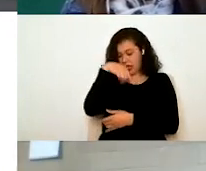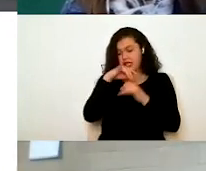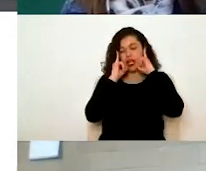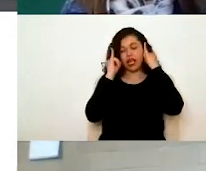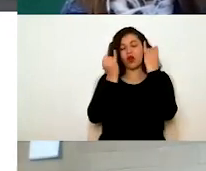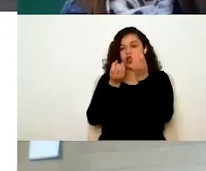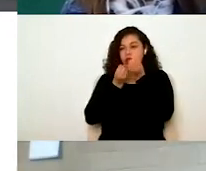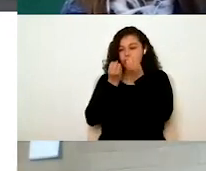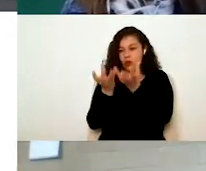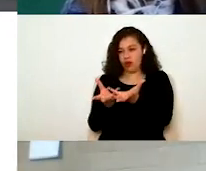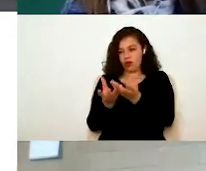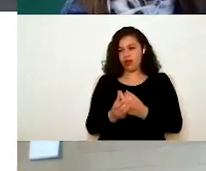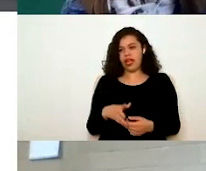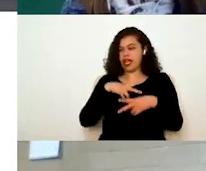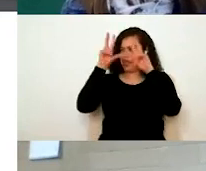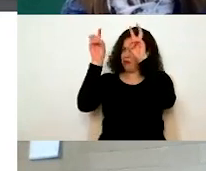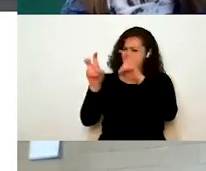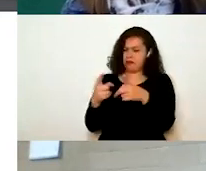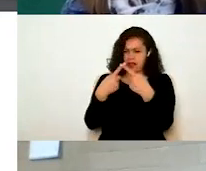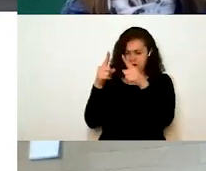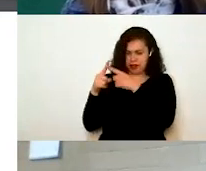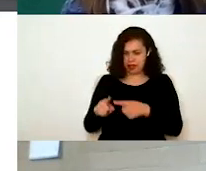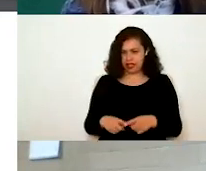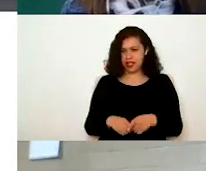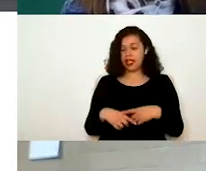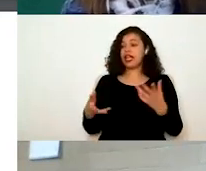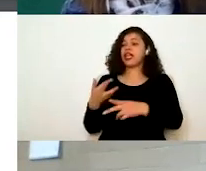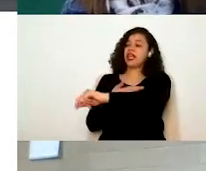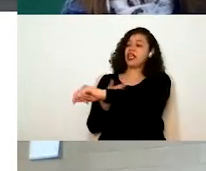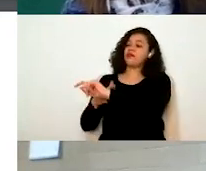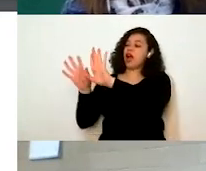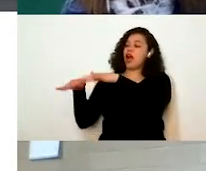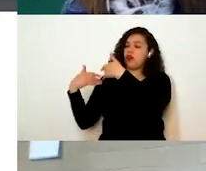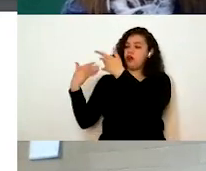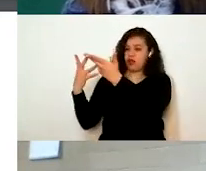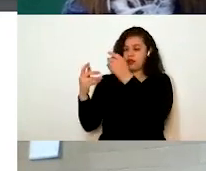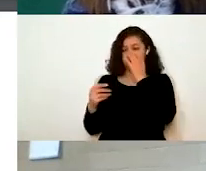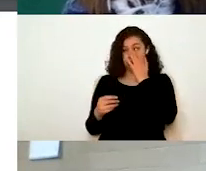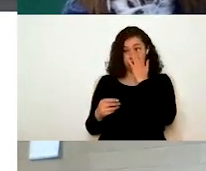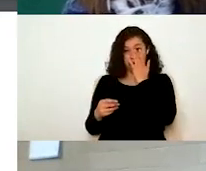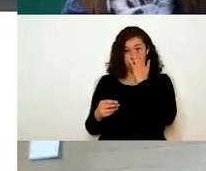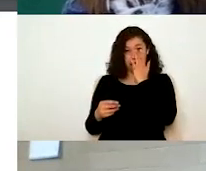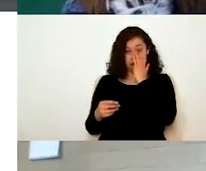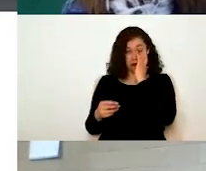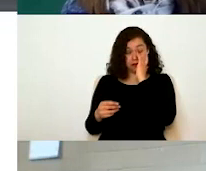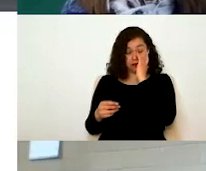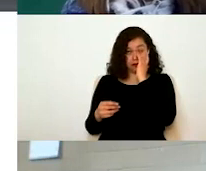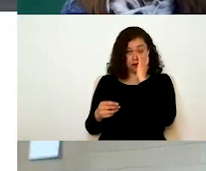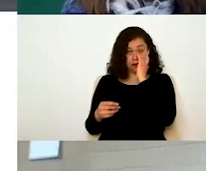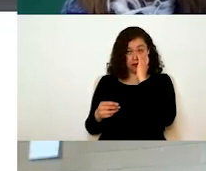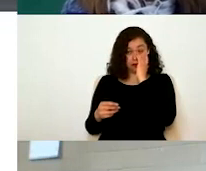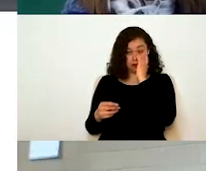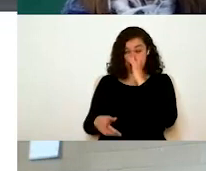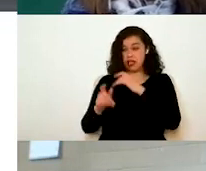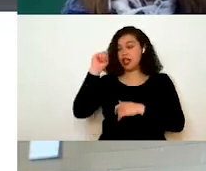múltiples temáticas. Y trámites externos. Estos son, se refiere a trámites que ustedes